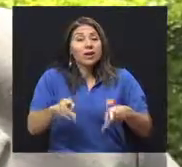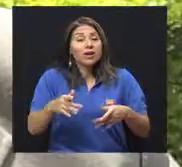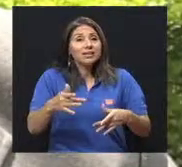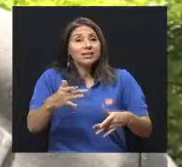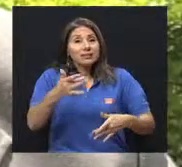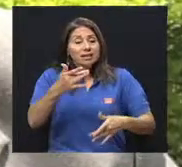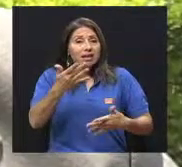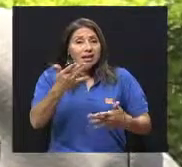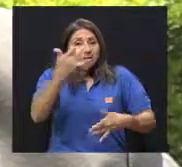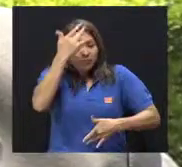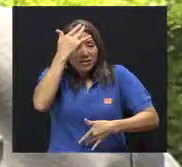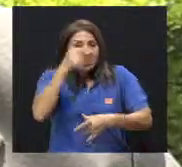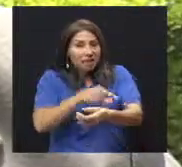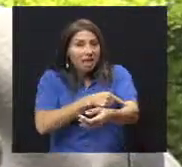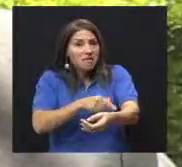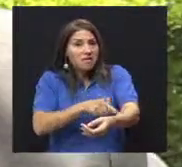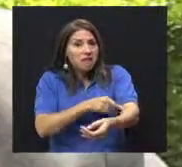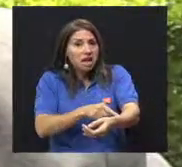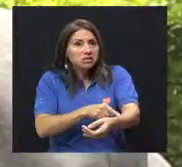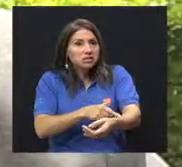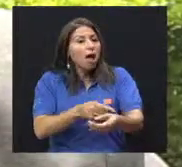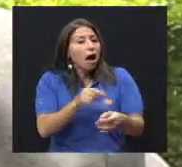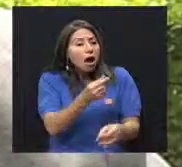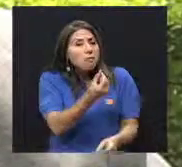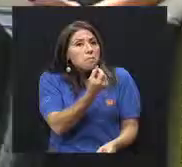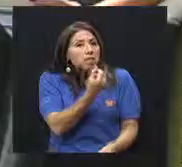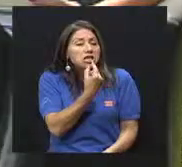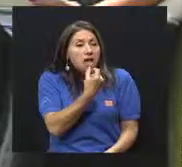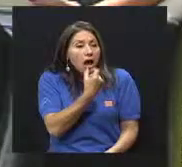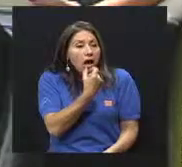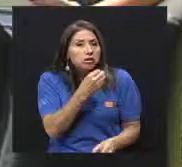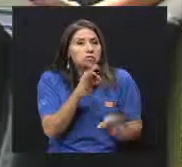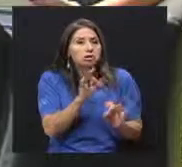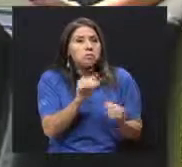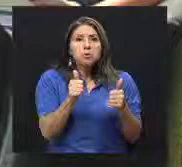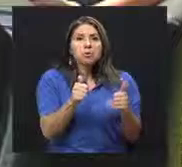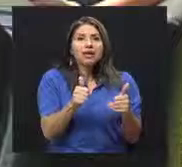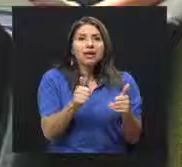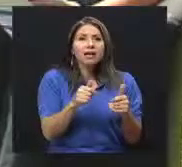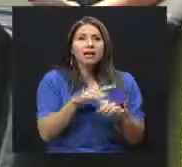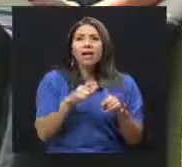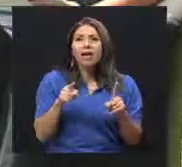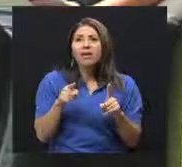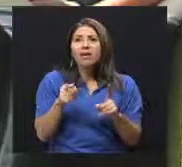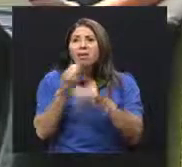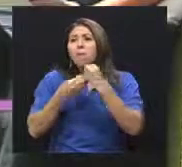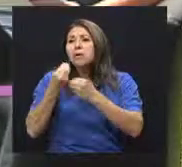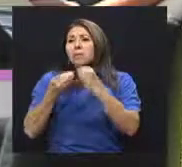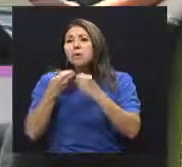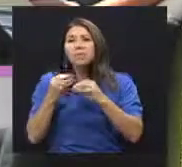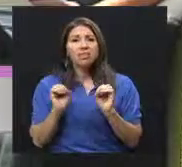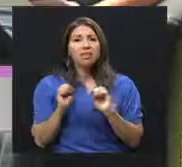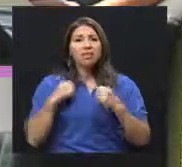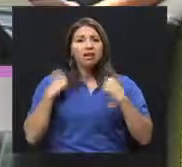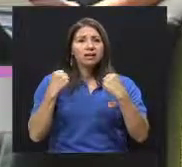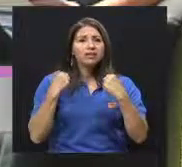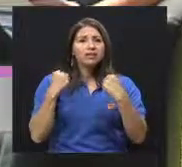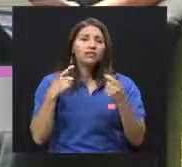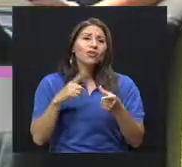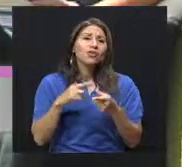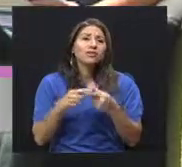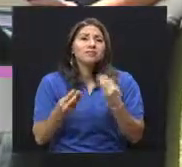y que no hacen ejercicio, no hacen nada de ejercicio, y el tratamiento es simple, es el medicamento,